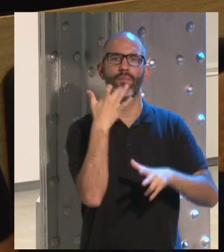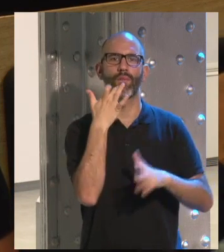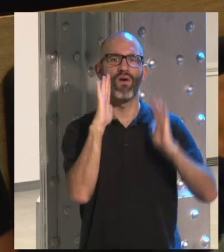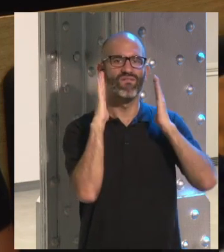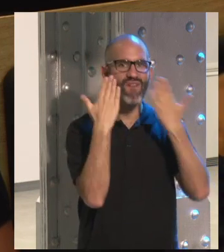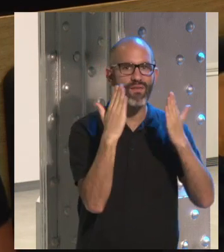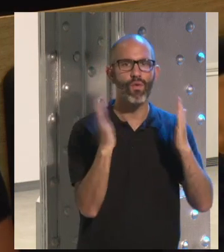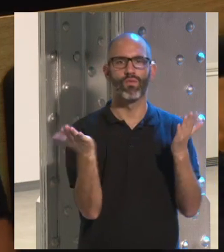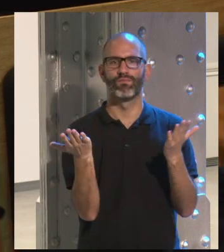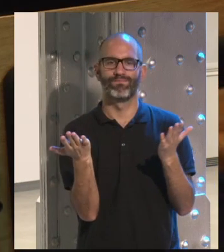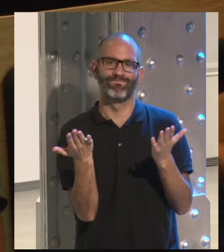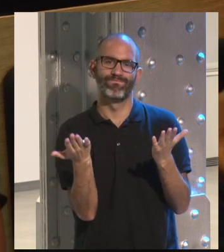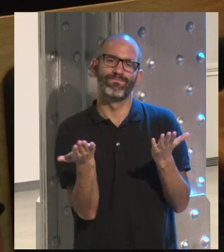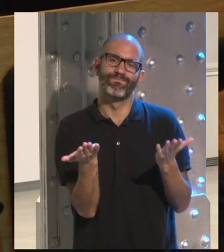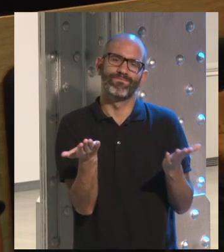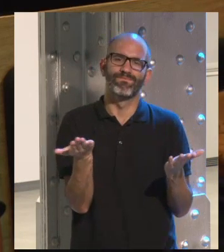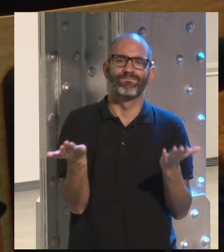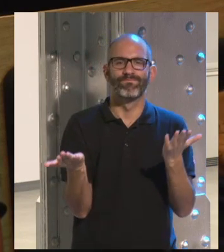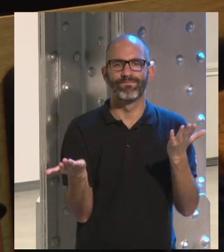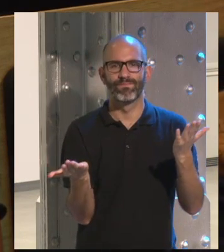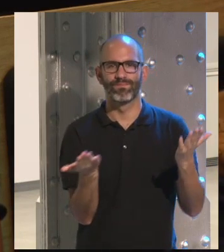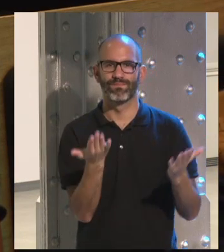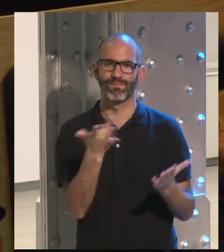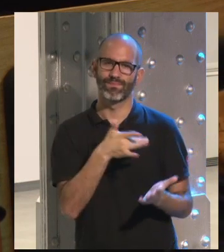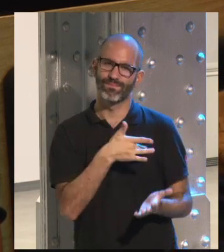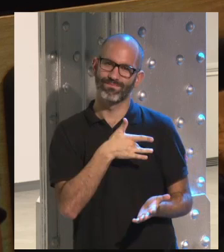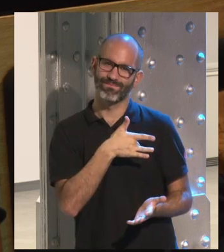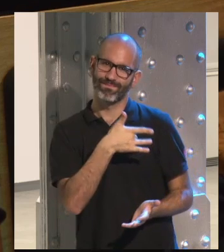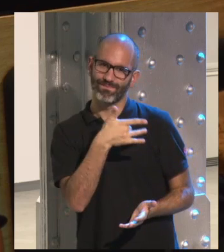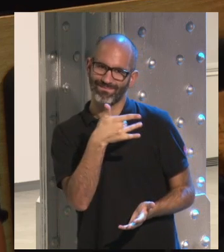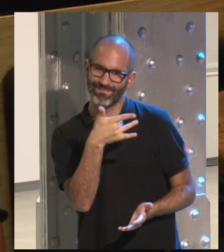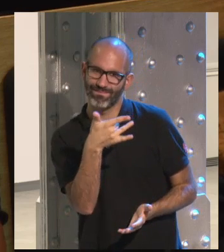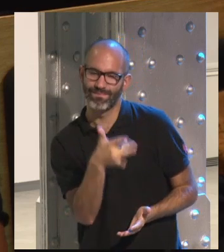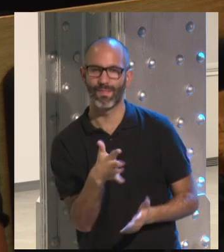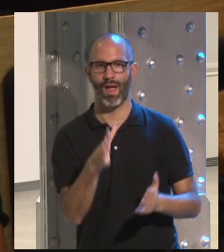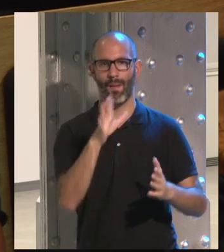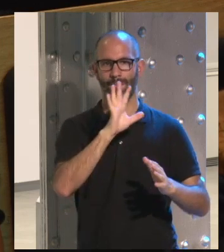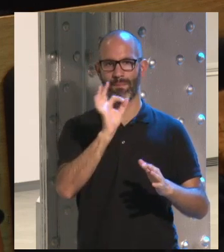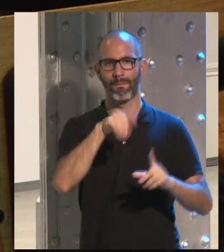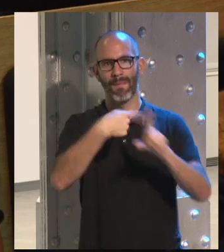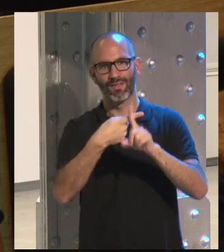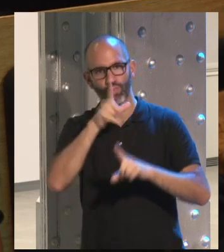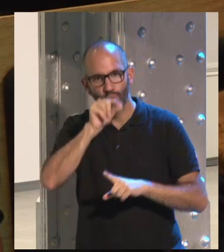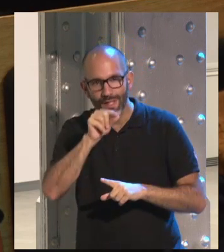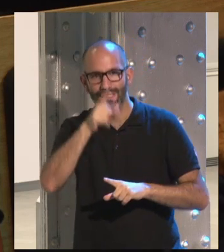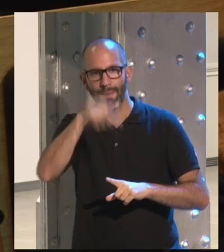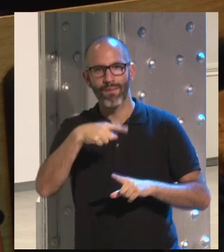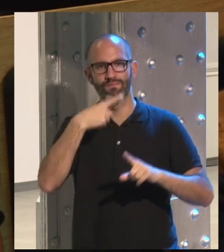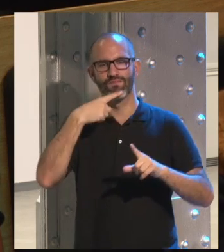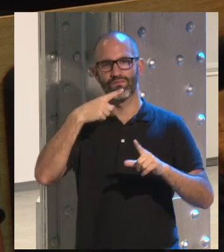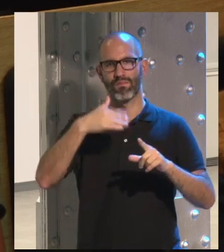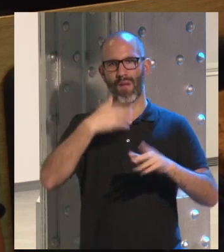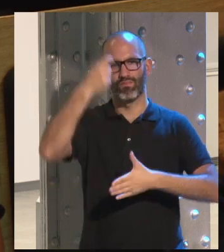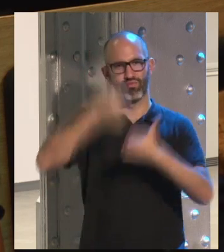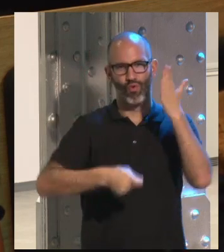Facebook de alguna forma que da más paso a la información y a la actualidad o Twitter incluso que no tienen esa misma política de